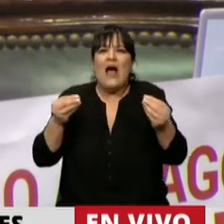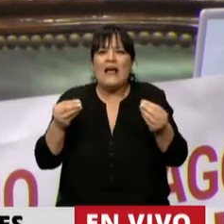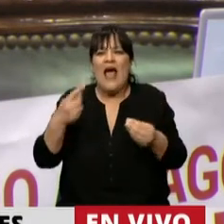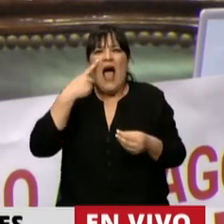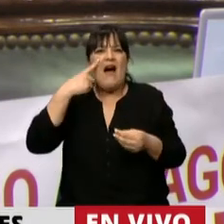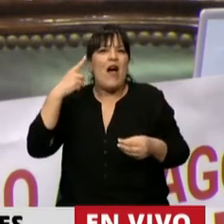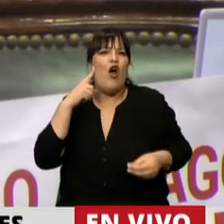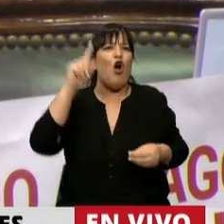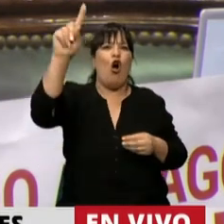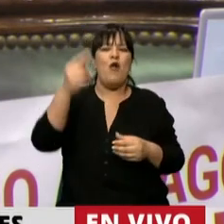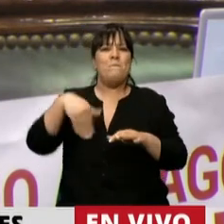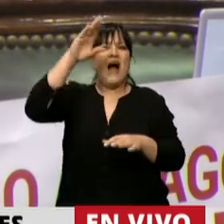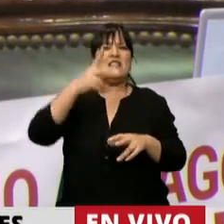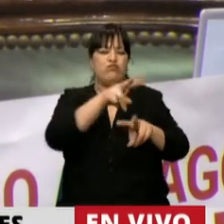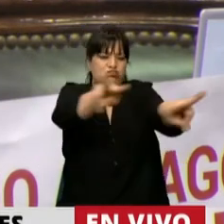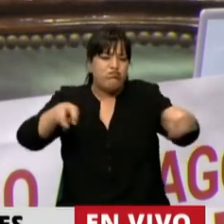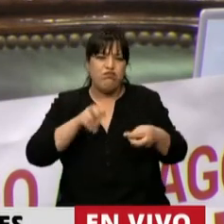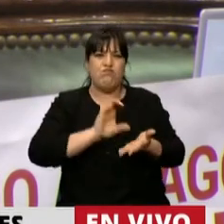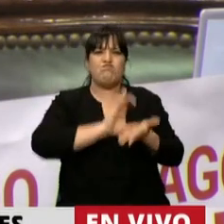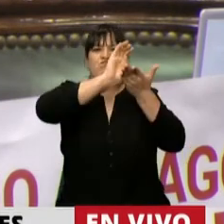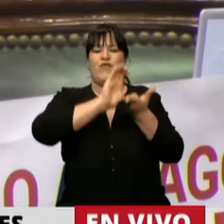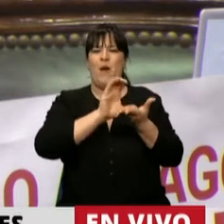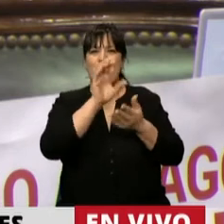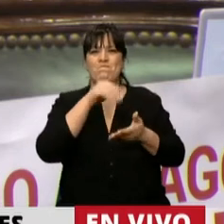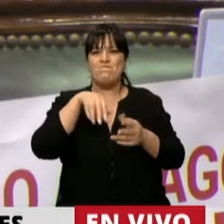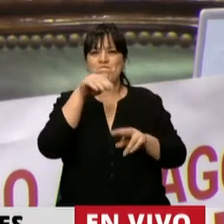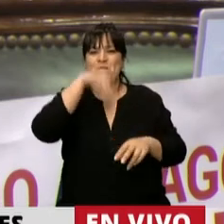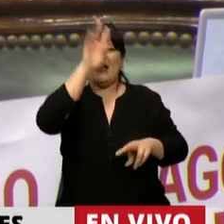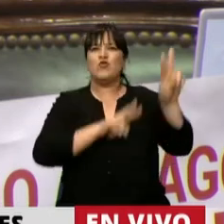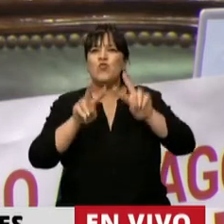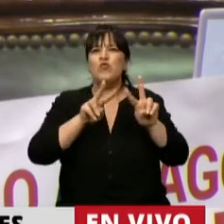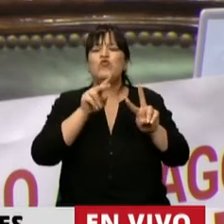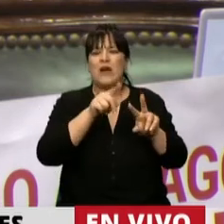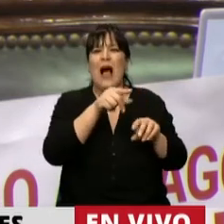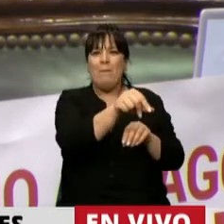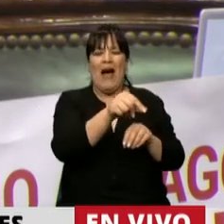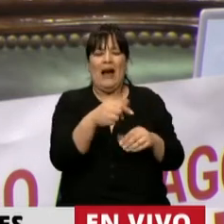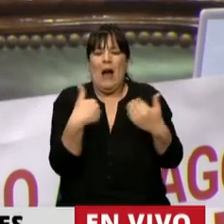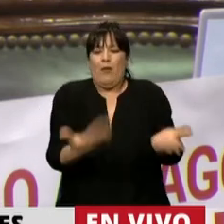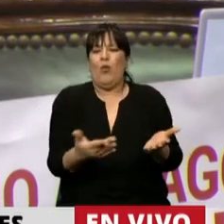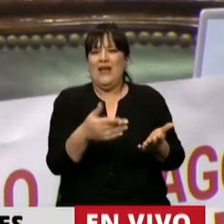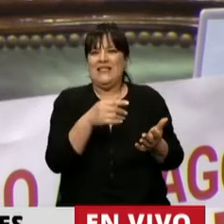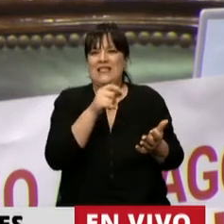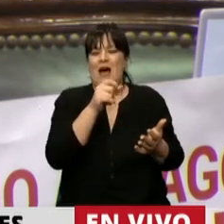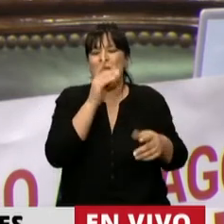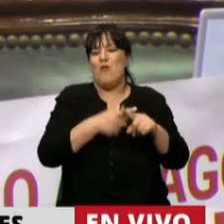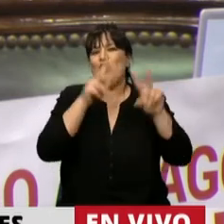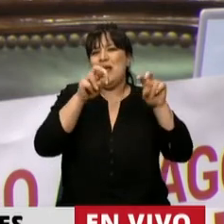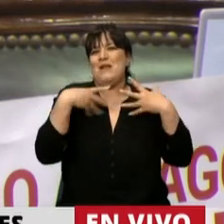sacar más ganancias, quién va a lucrar más con la salud de las personas. Le doy un ejemplo.